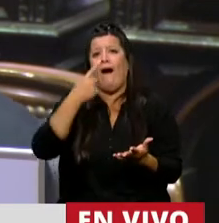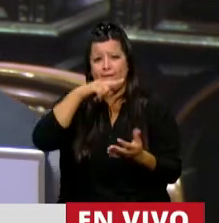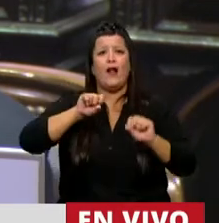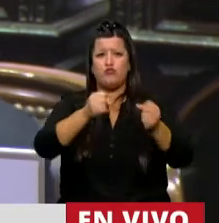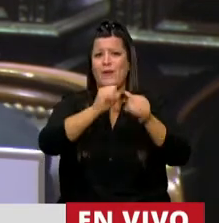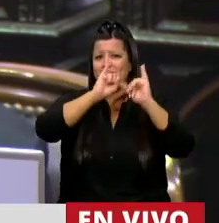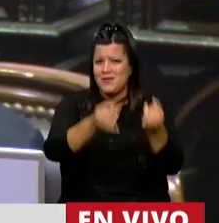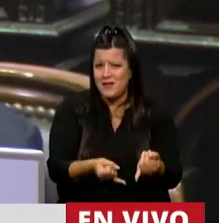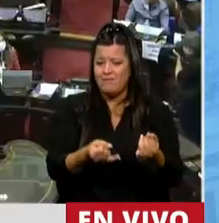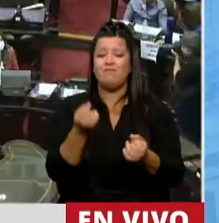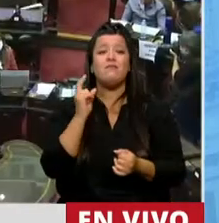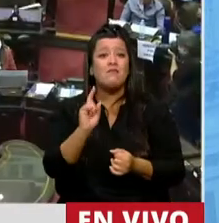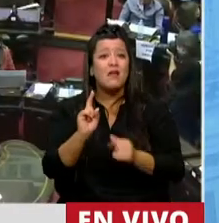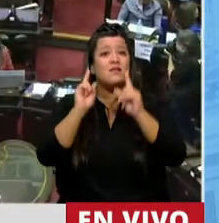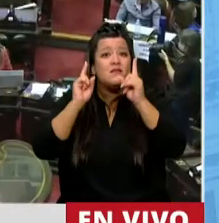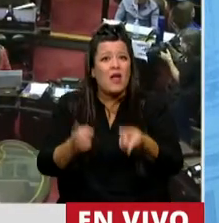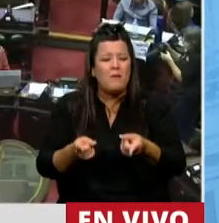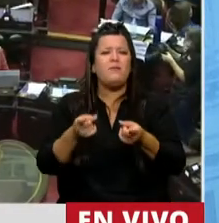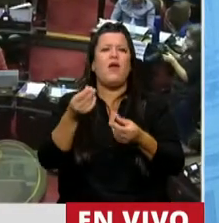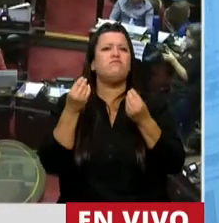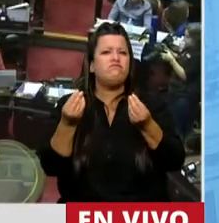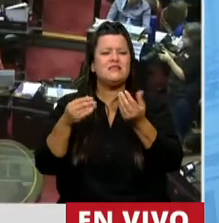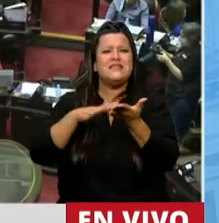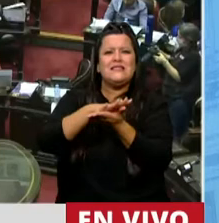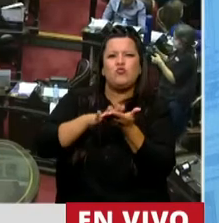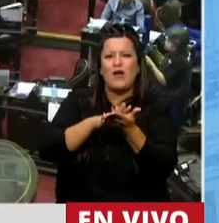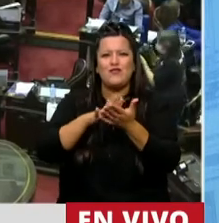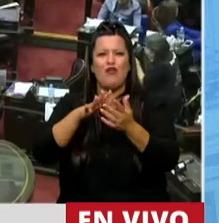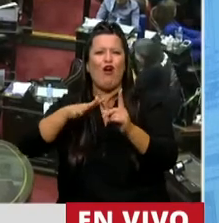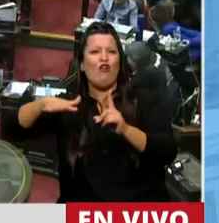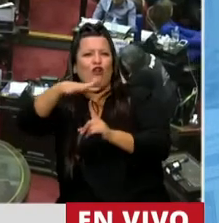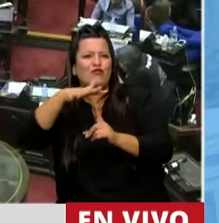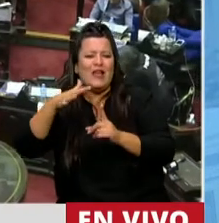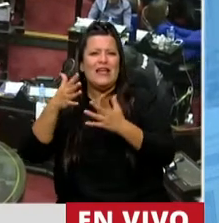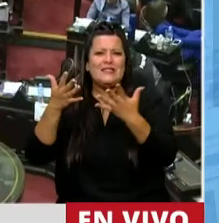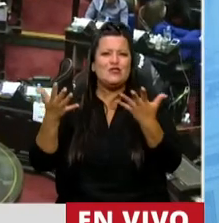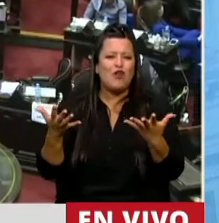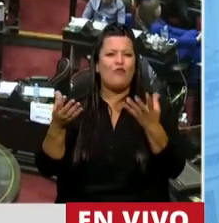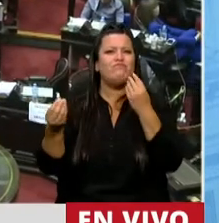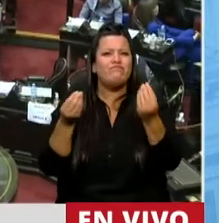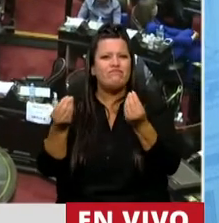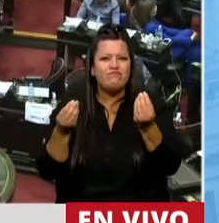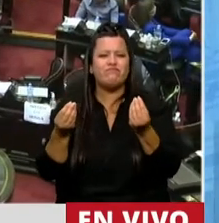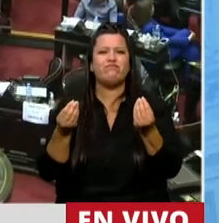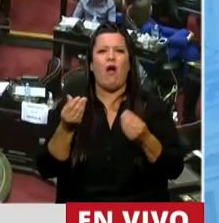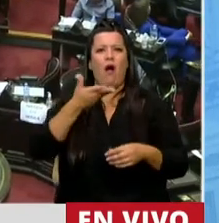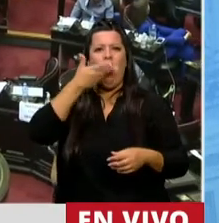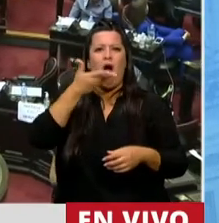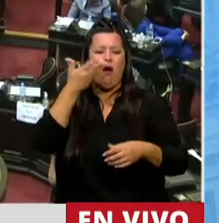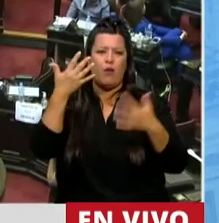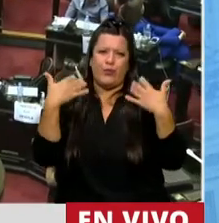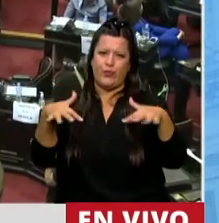suspendan. Sino también por una situación, un contexto de declaraciones bastante